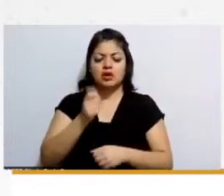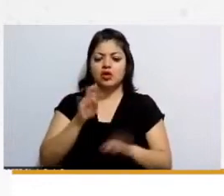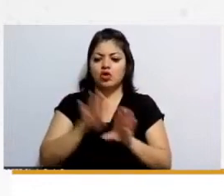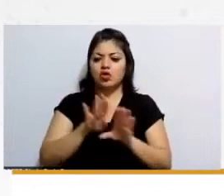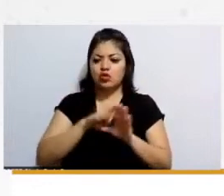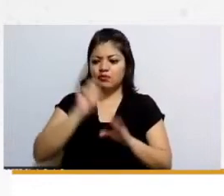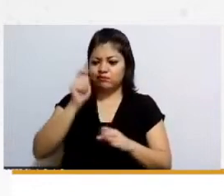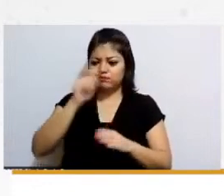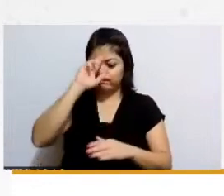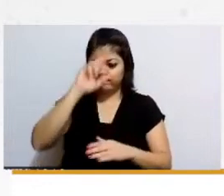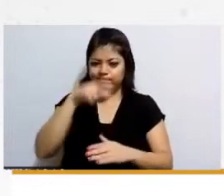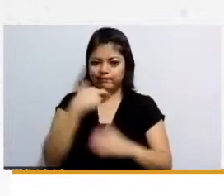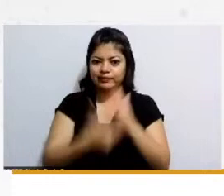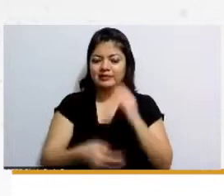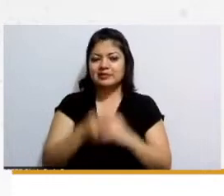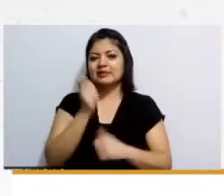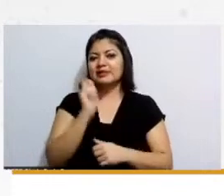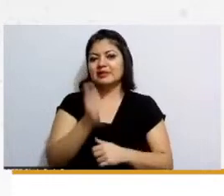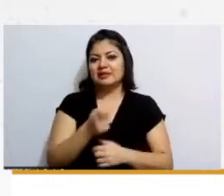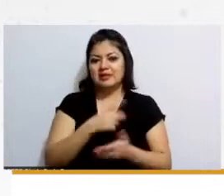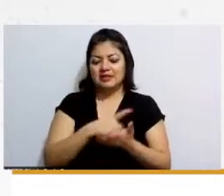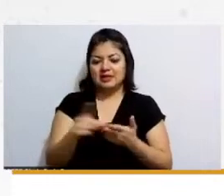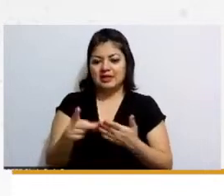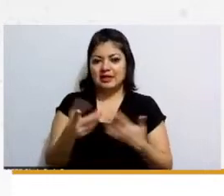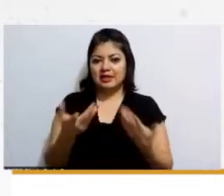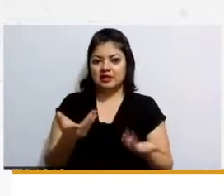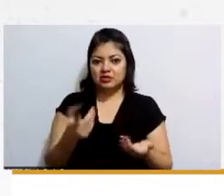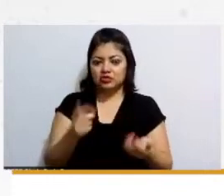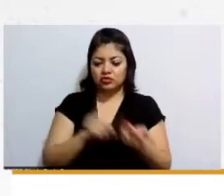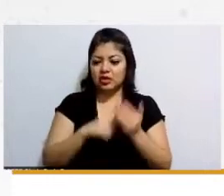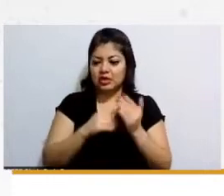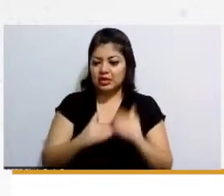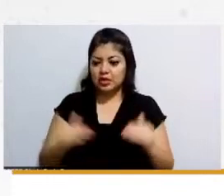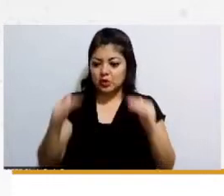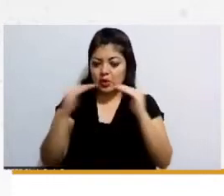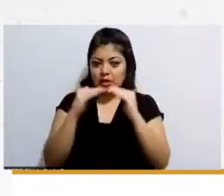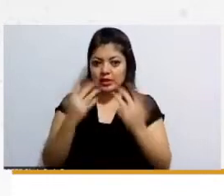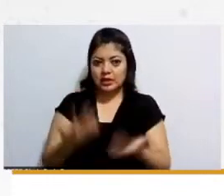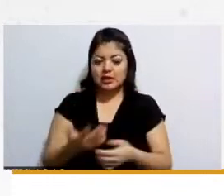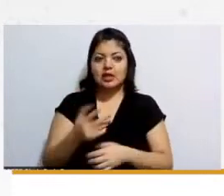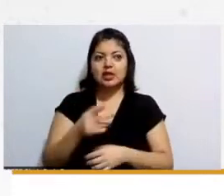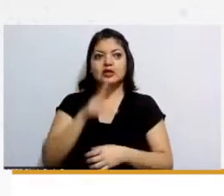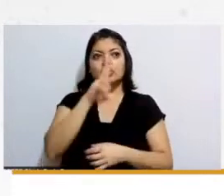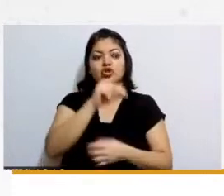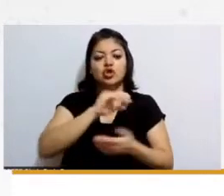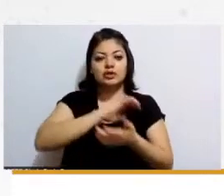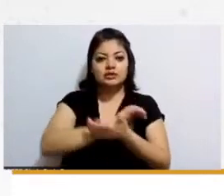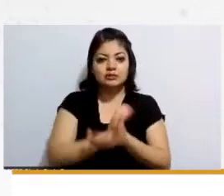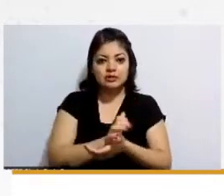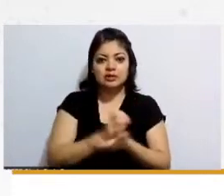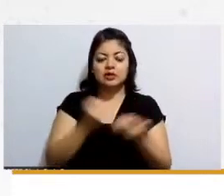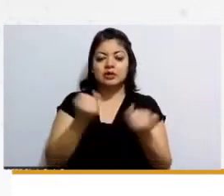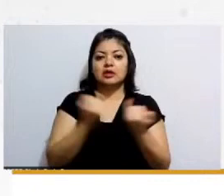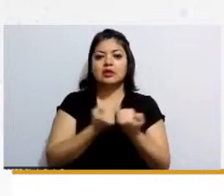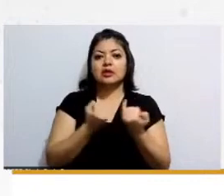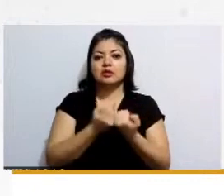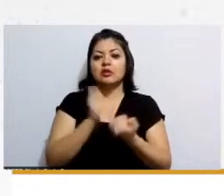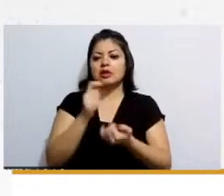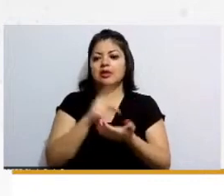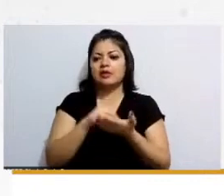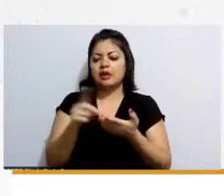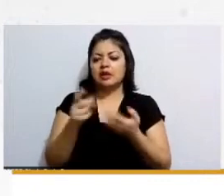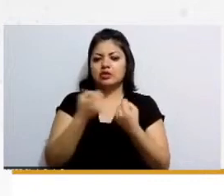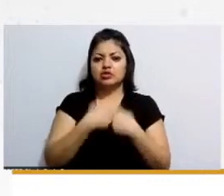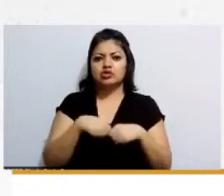a los derechos fundamentales al derecho a la igualdad a una no discriminación y a un derecho a la seguridad